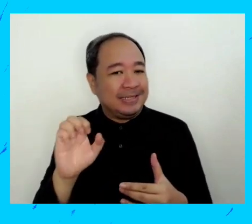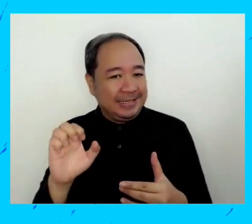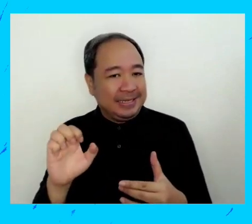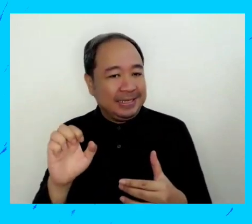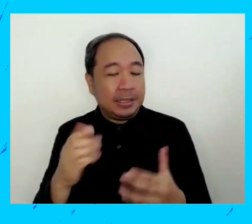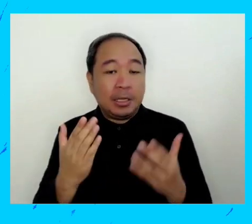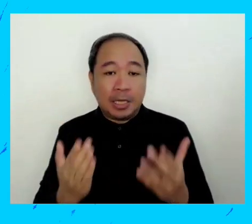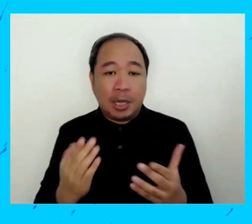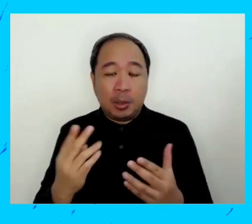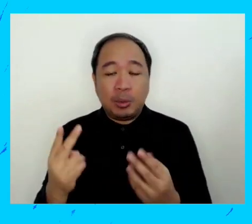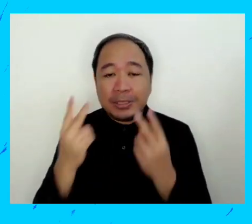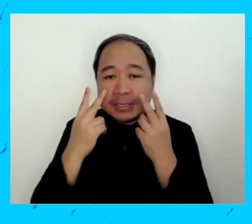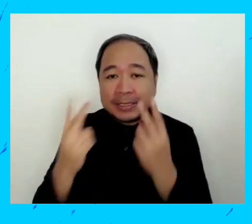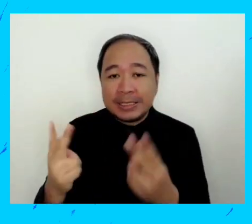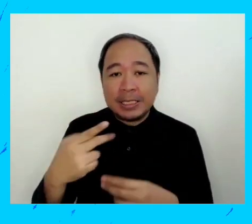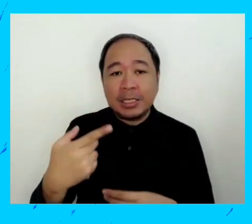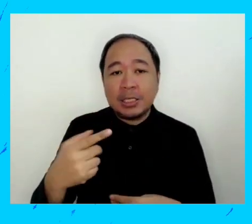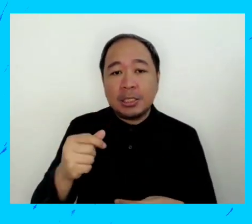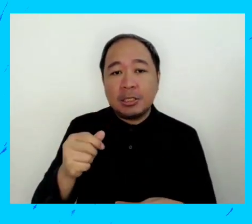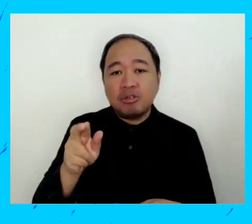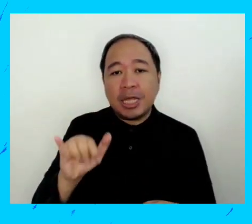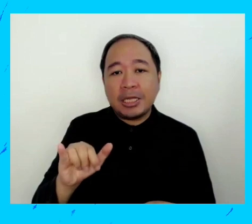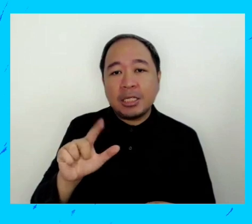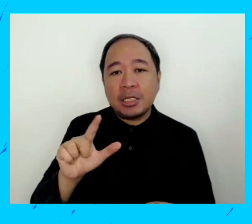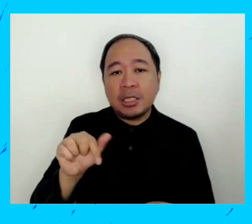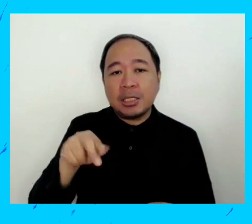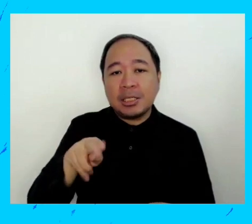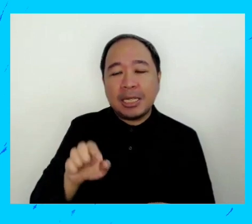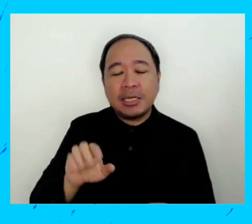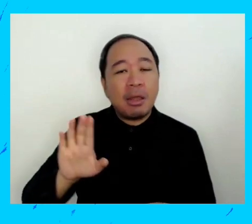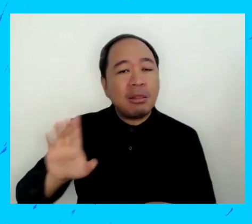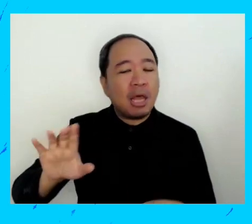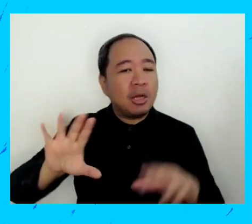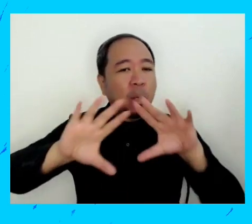ahora vamos a buscar